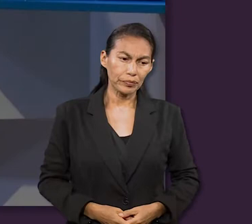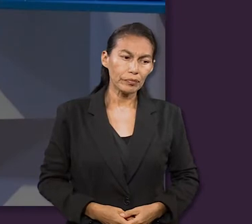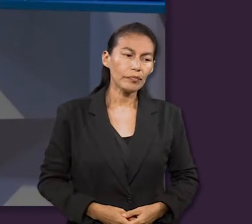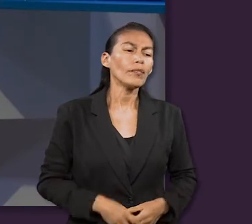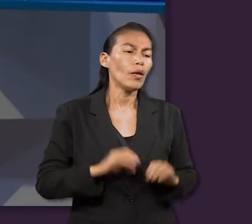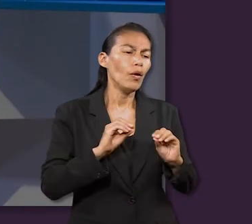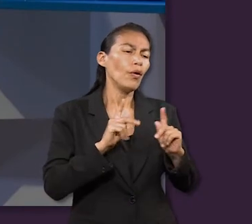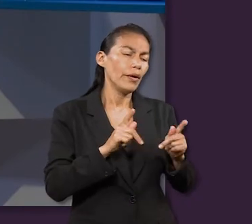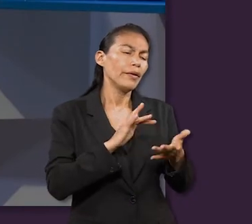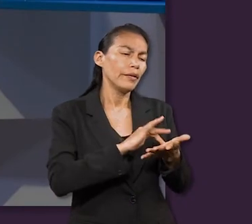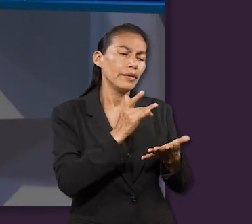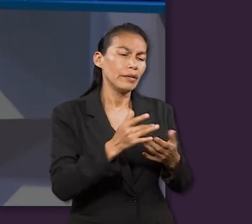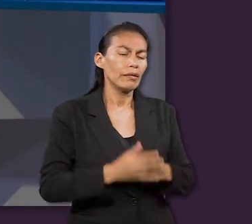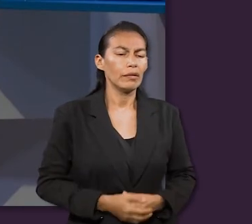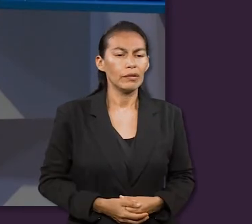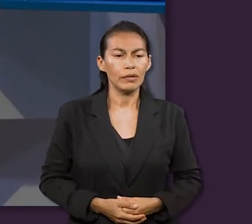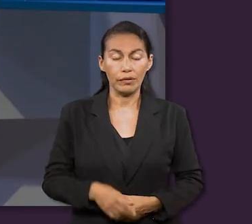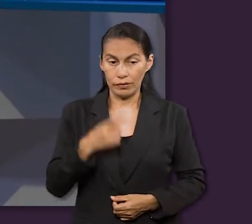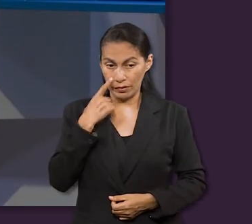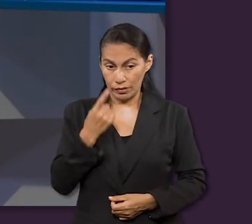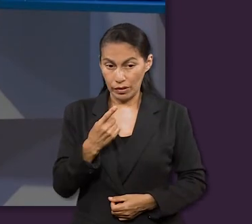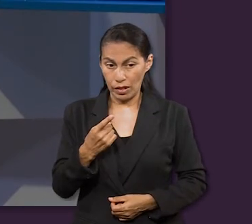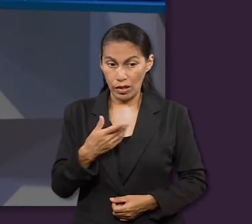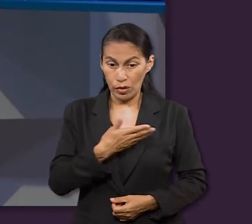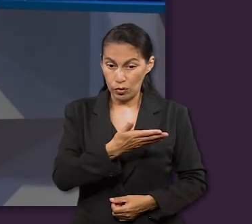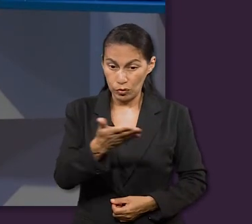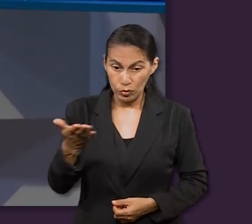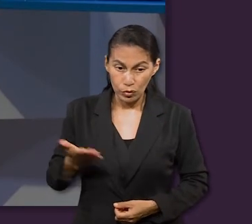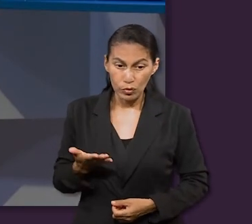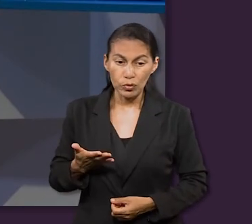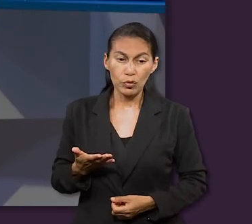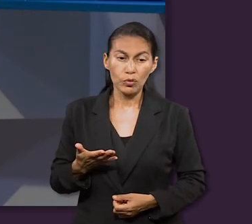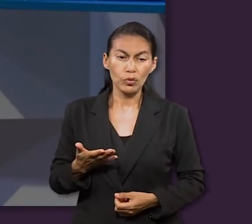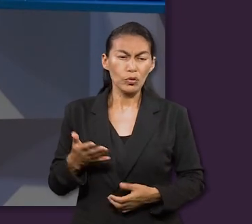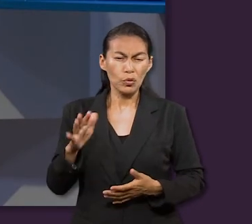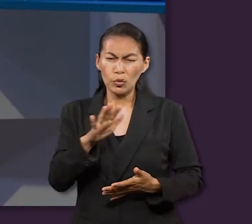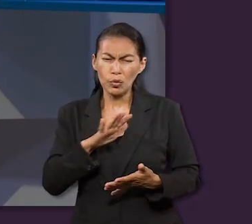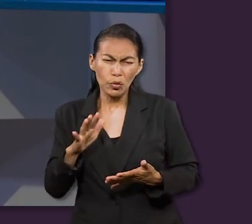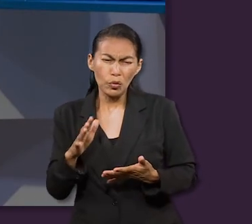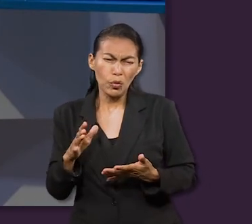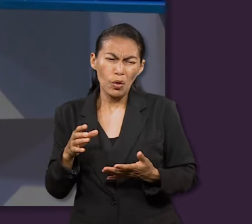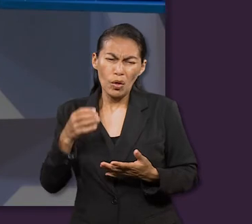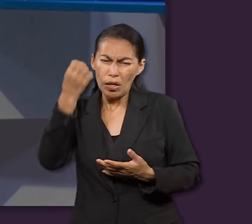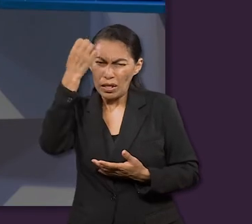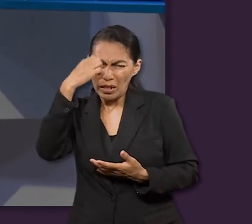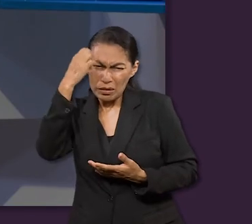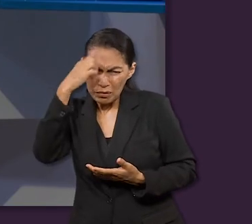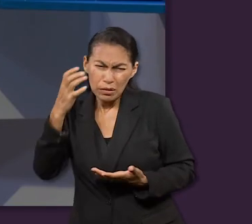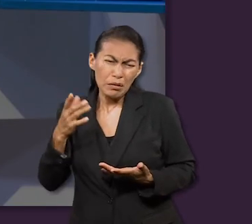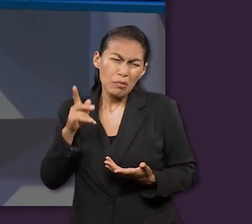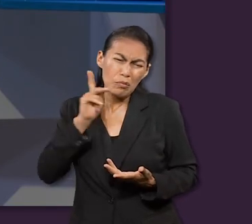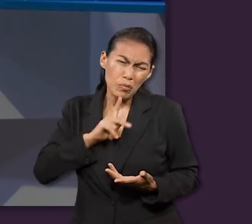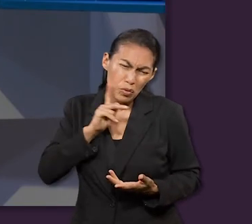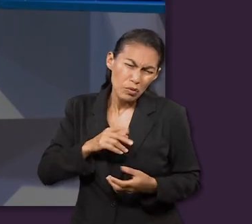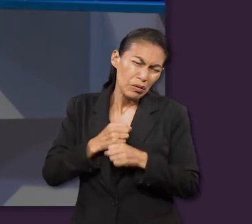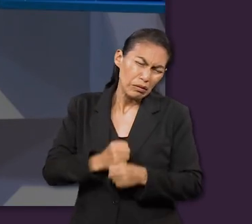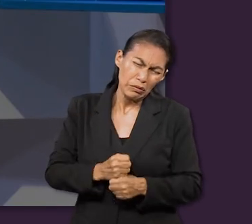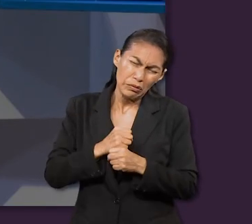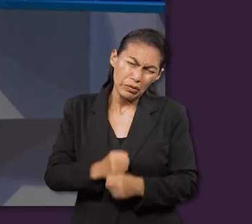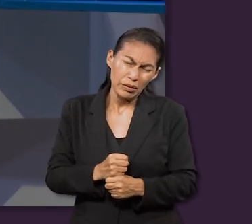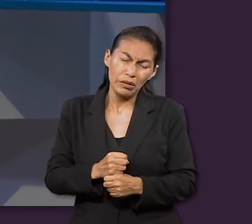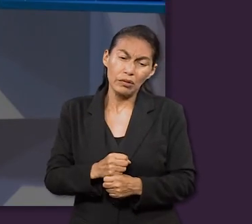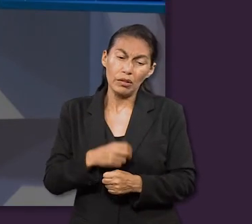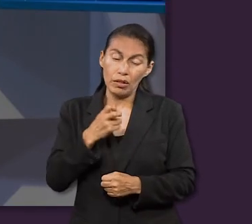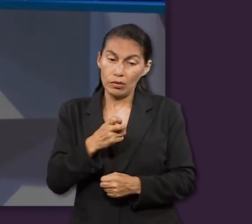sorpresa en este caso no es algo que debe estar ajeno a nuestra vida. Y que el fuego de prueba es un proceso en el cual nosotros pues